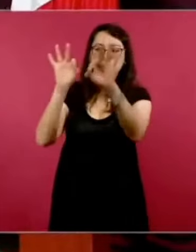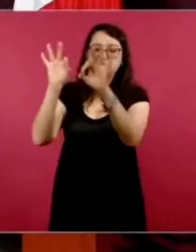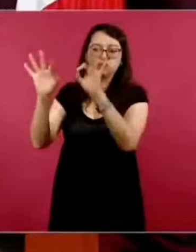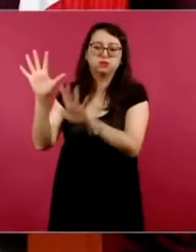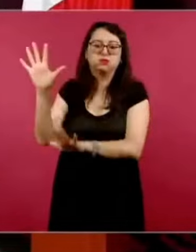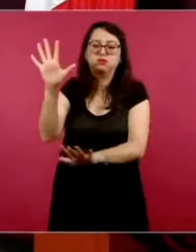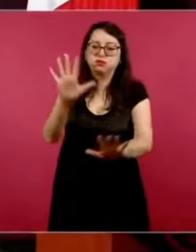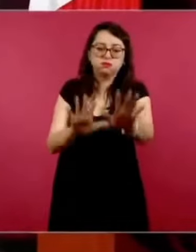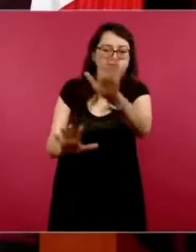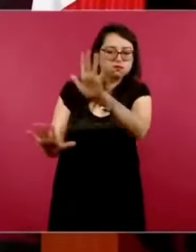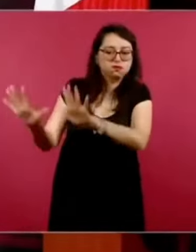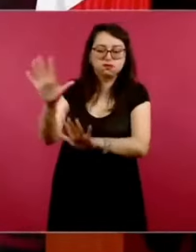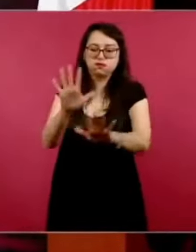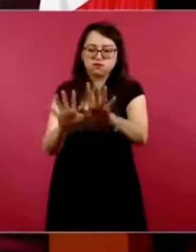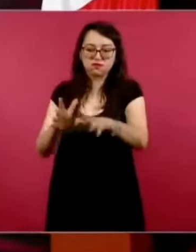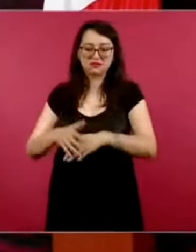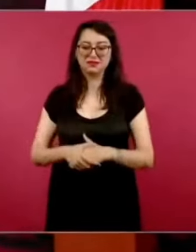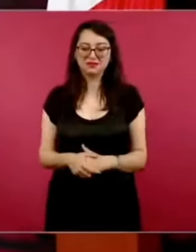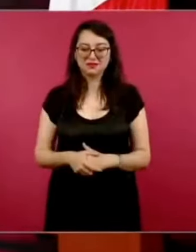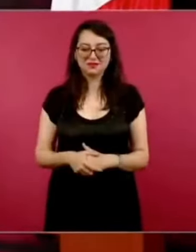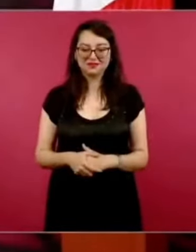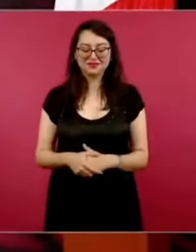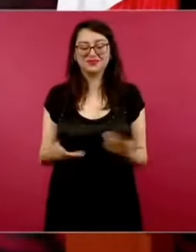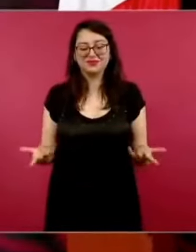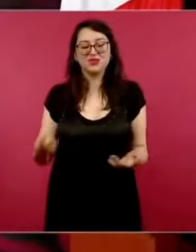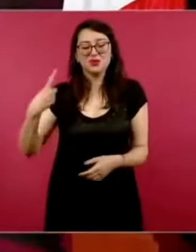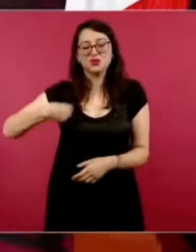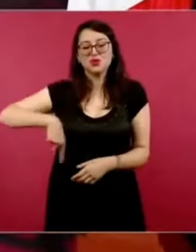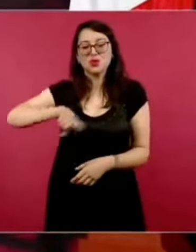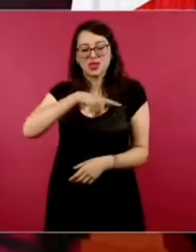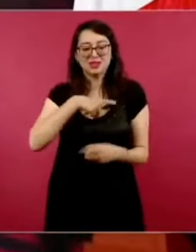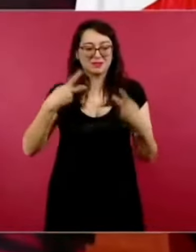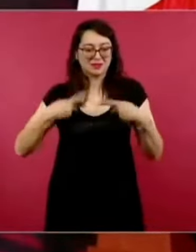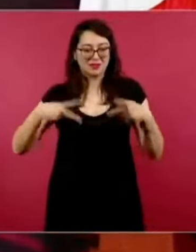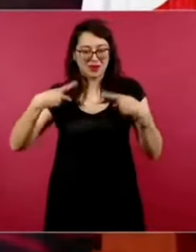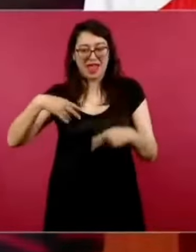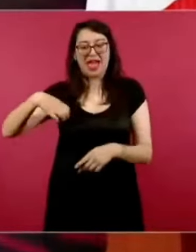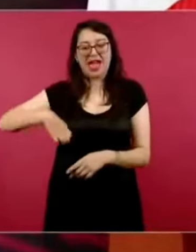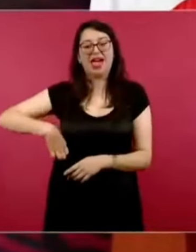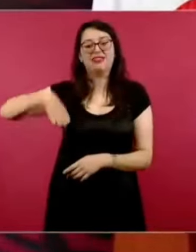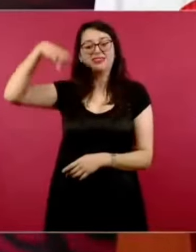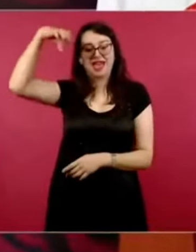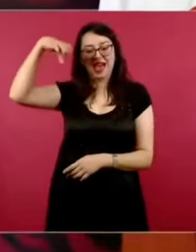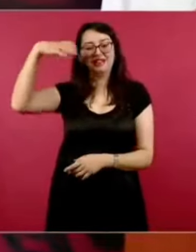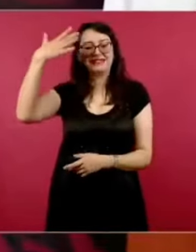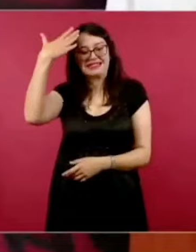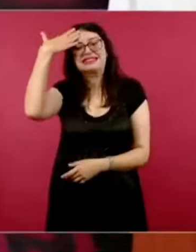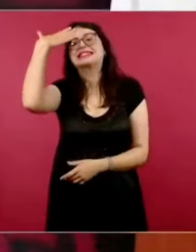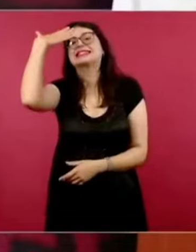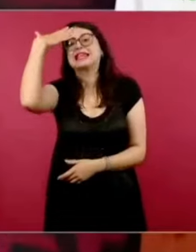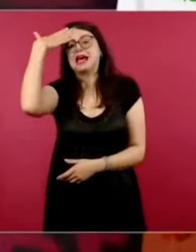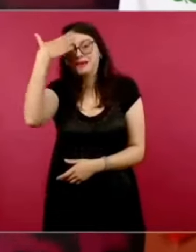se vivió una situación de miedo,